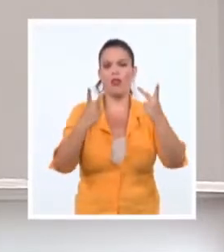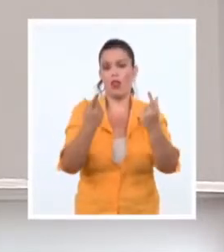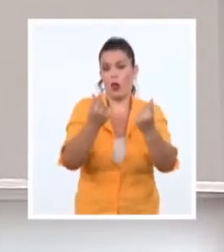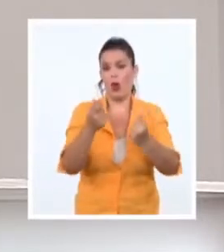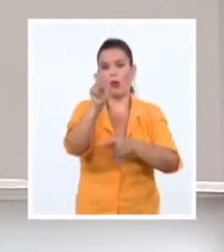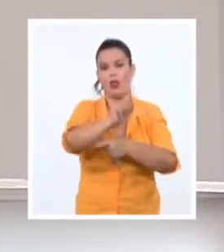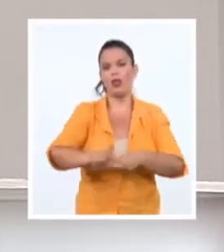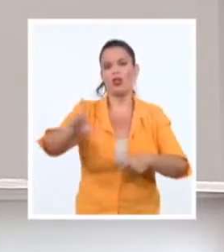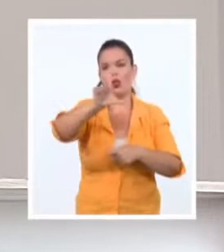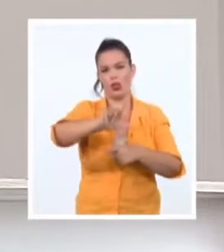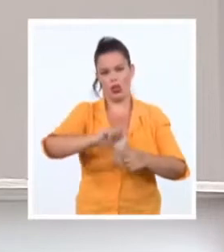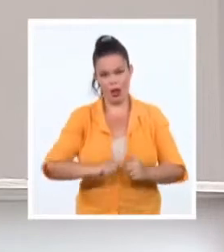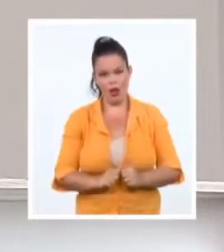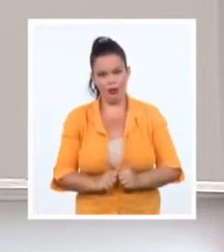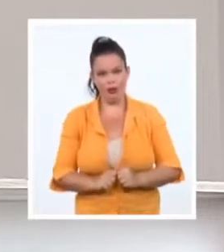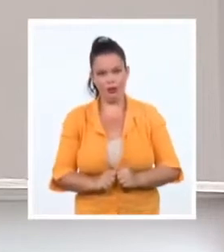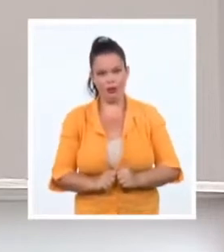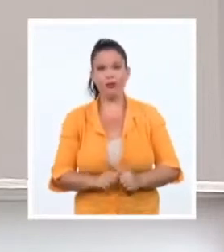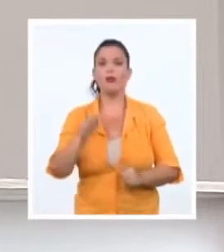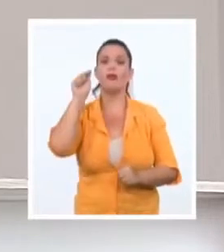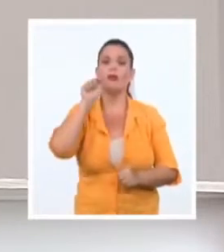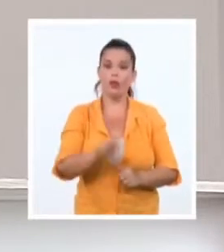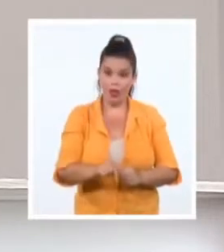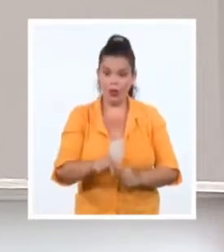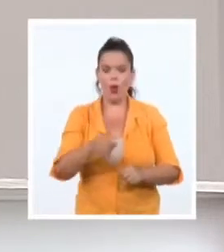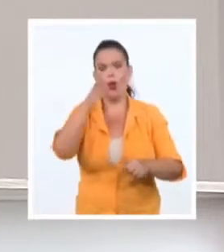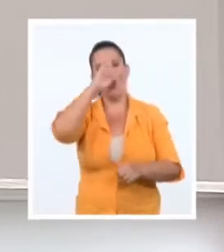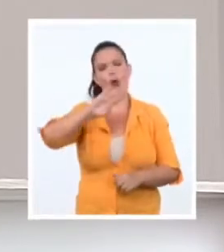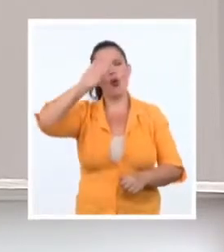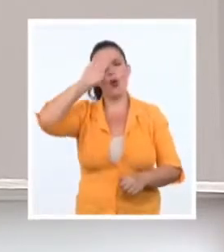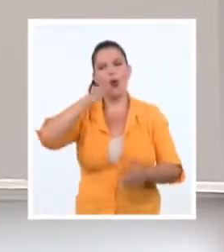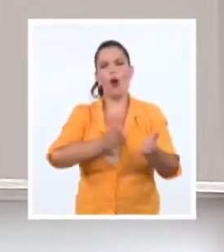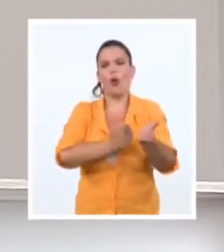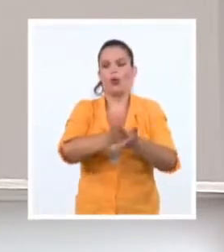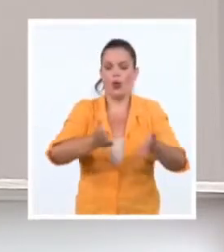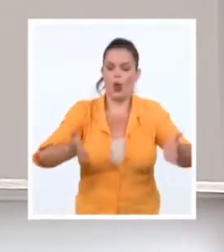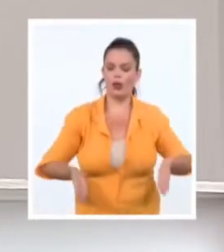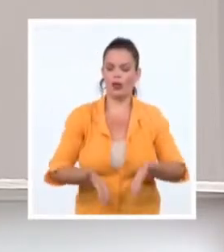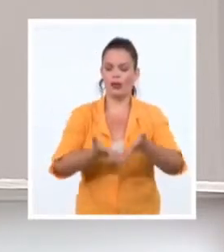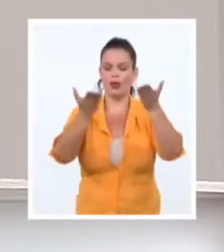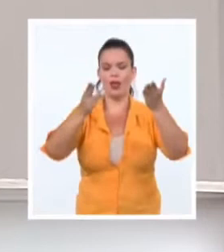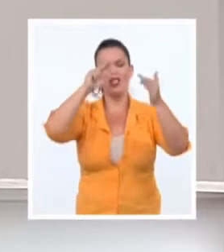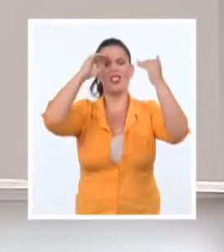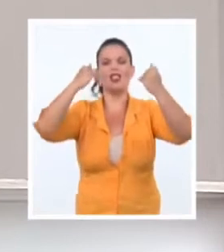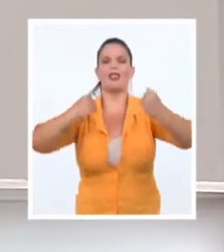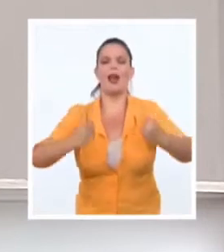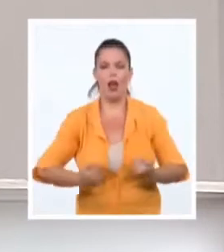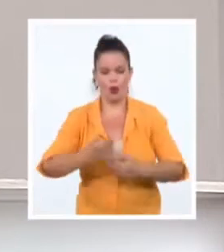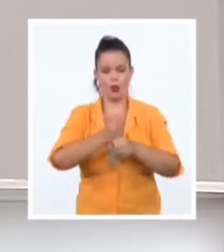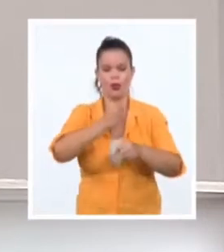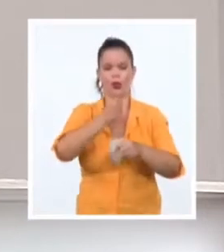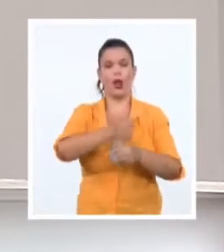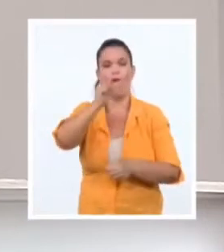próximas semanas. No podrán impedir la proeza de Cuba, de sus profesionales de la salud, de sus trabajadores,